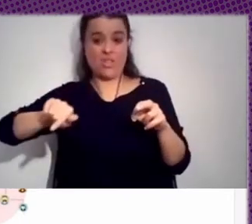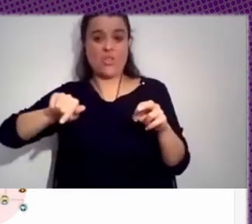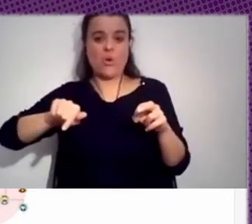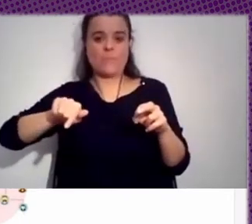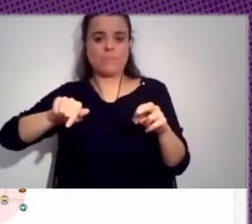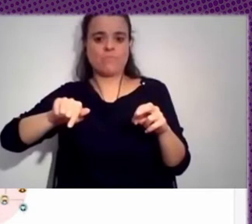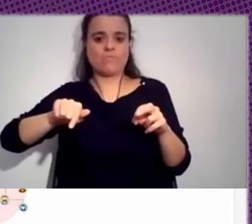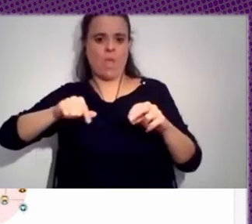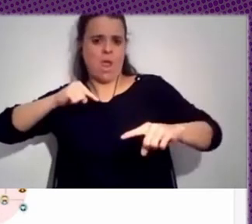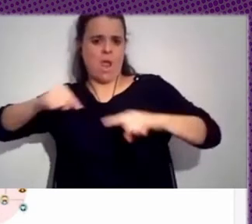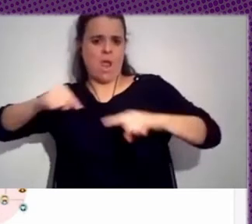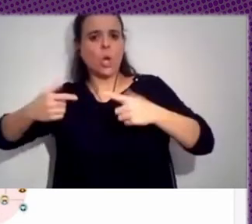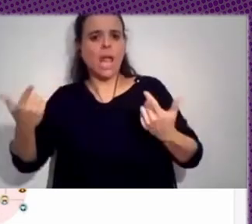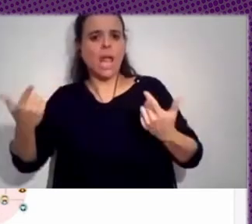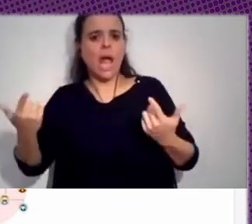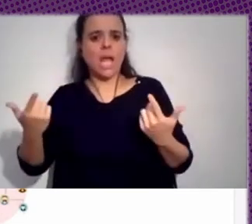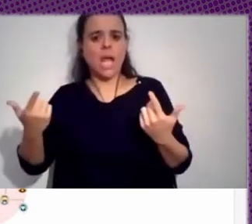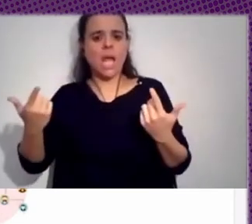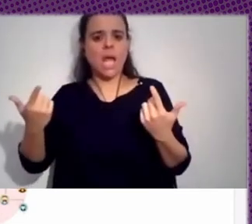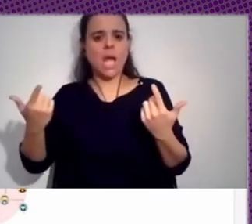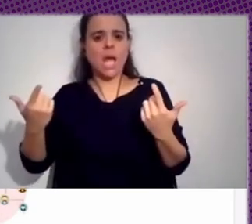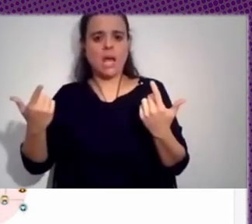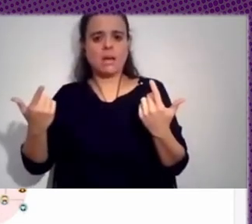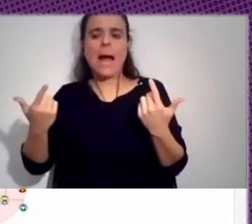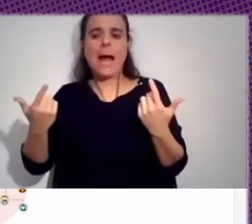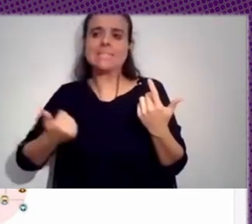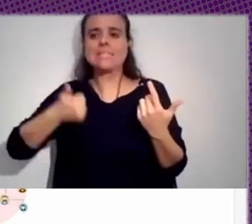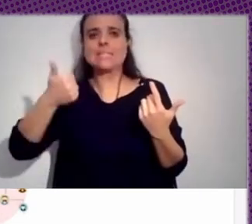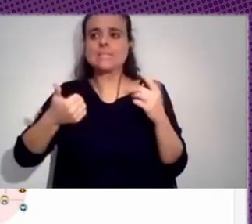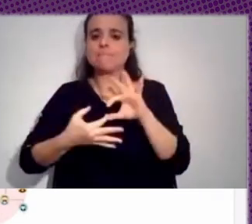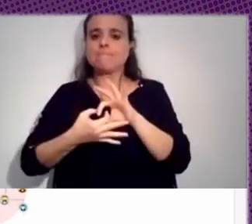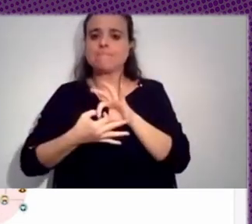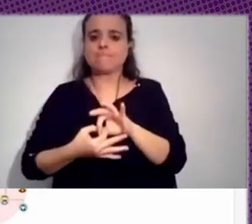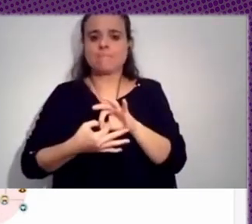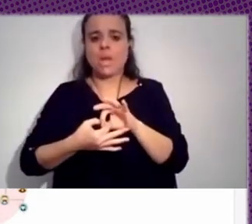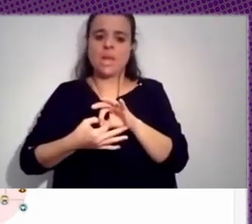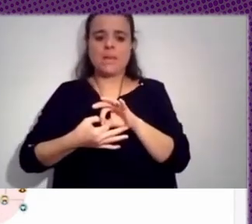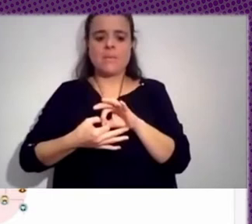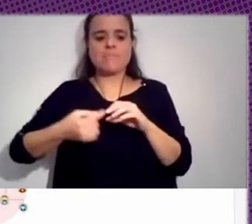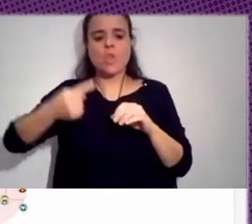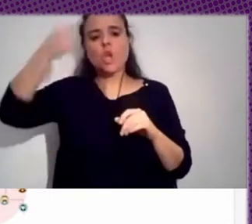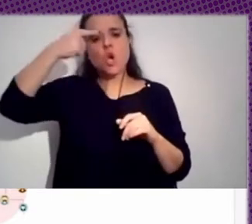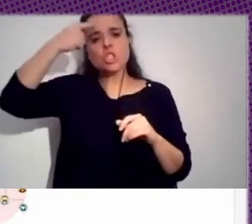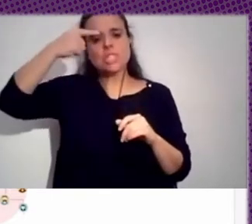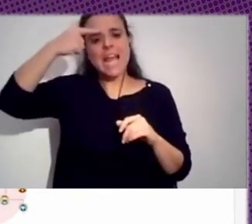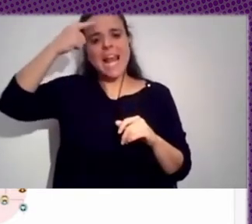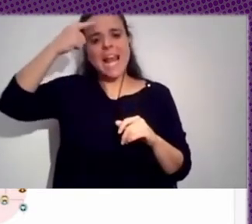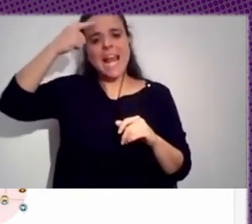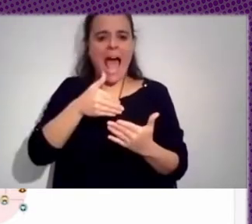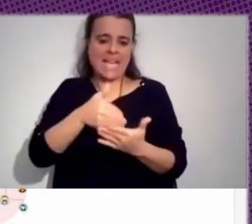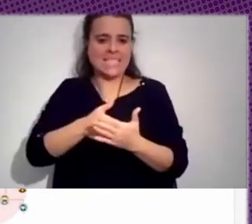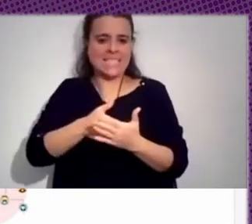el caso del contexto español, pues a veces de nostalgia del régimen franquista incluso, o bueno, en todo caso muy escorados